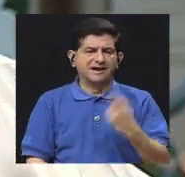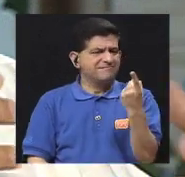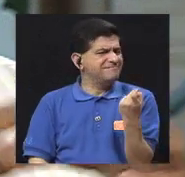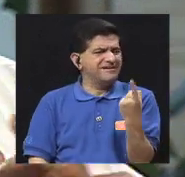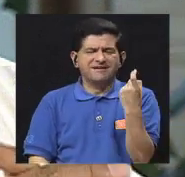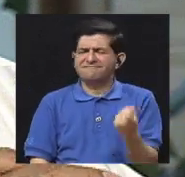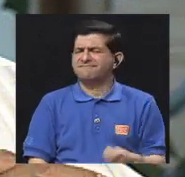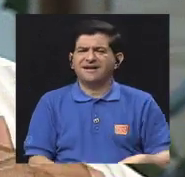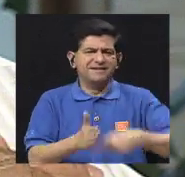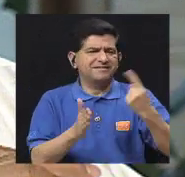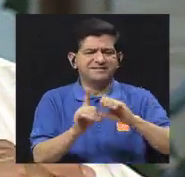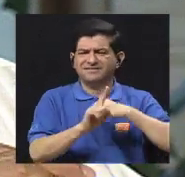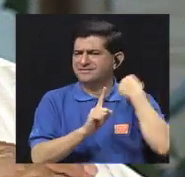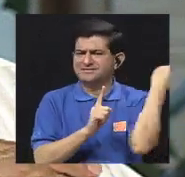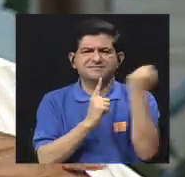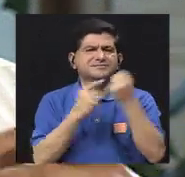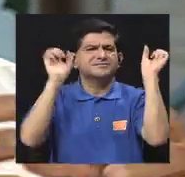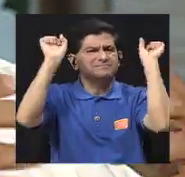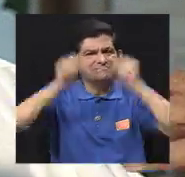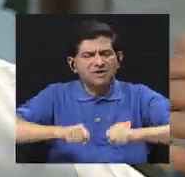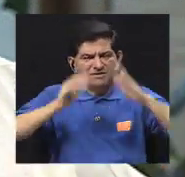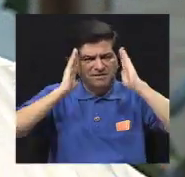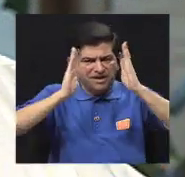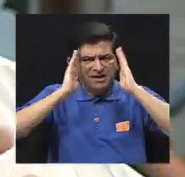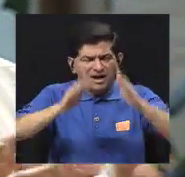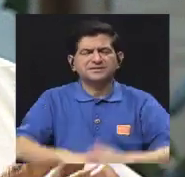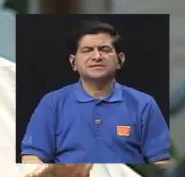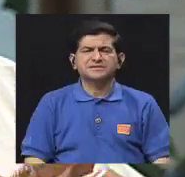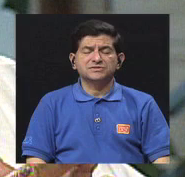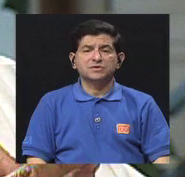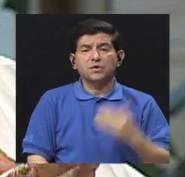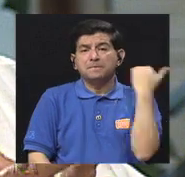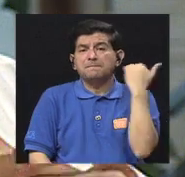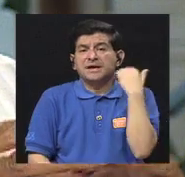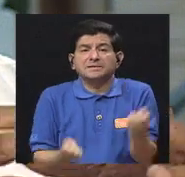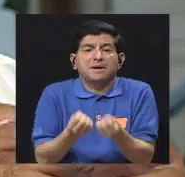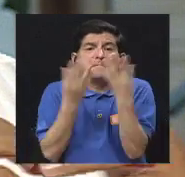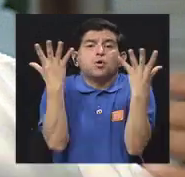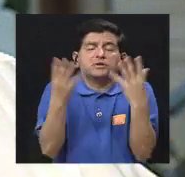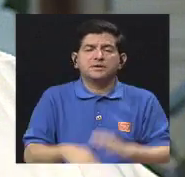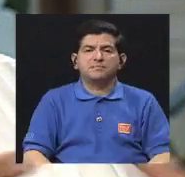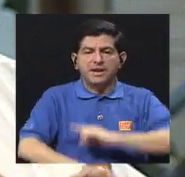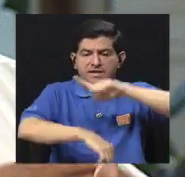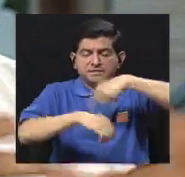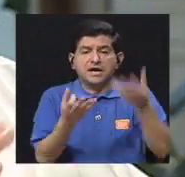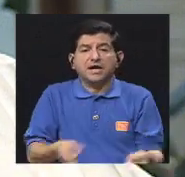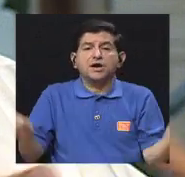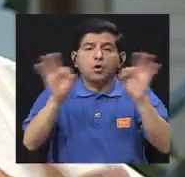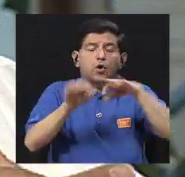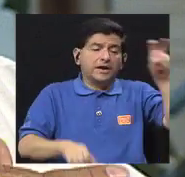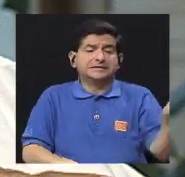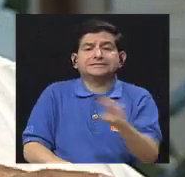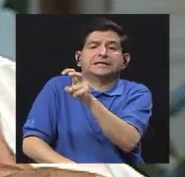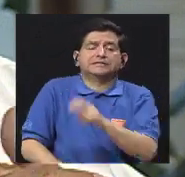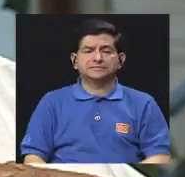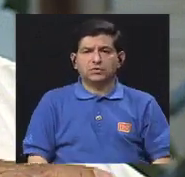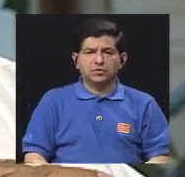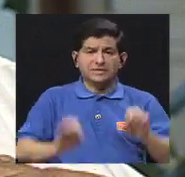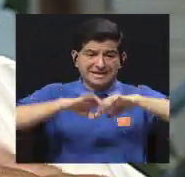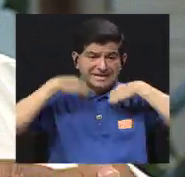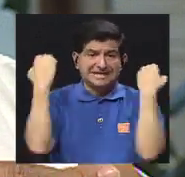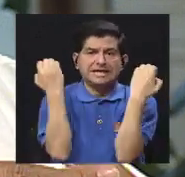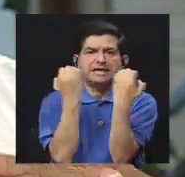carece muchas veces de las condiciones para poder atender víctimas masivas, en horas pico el transporte y el